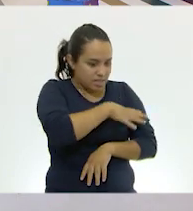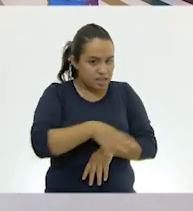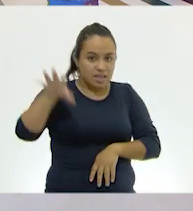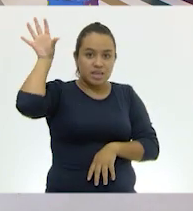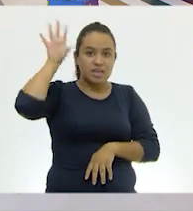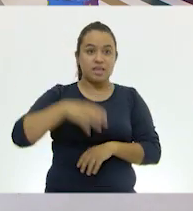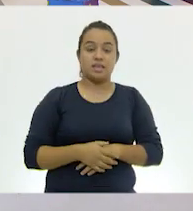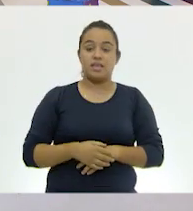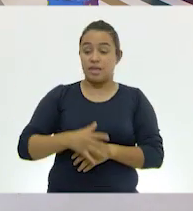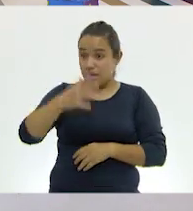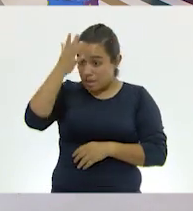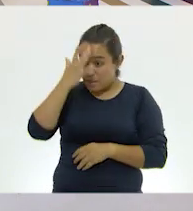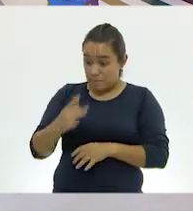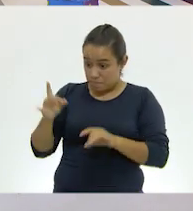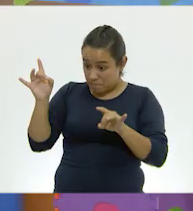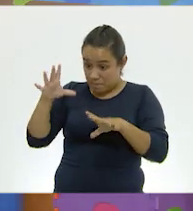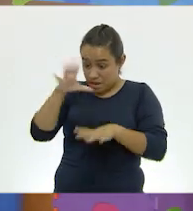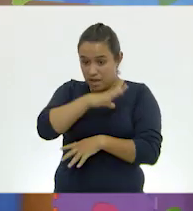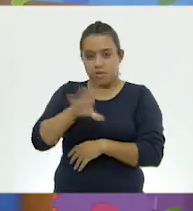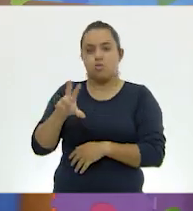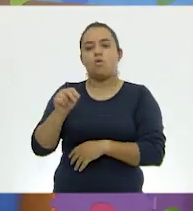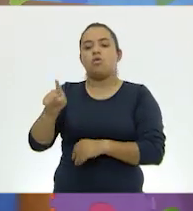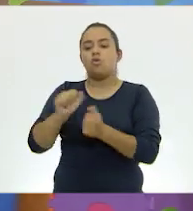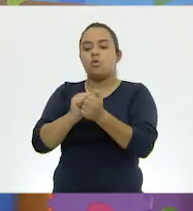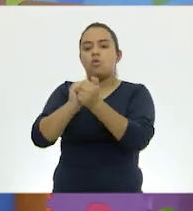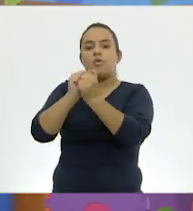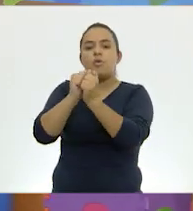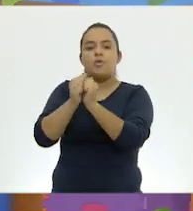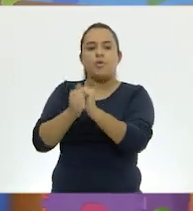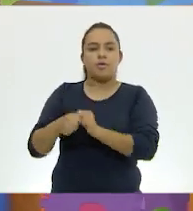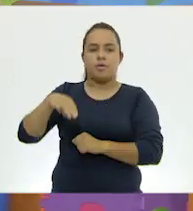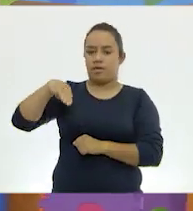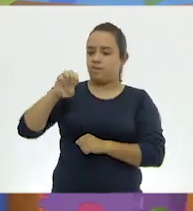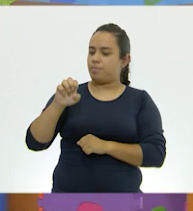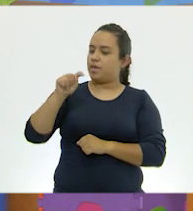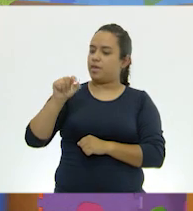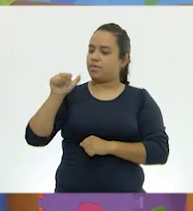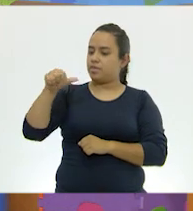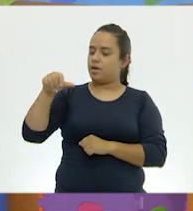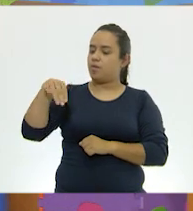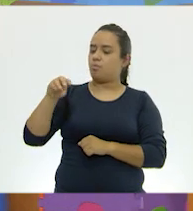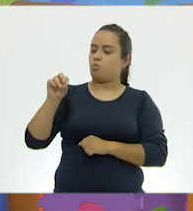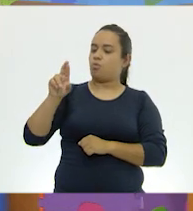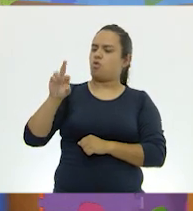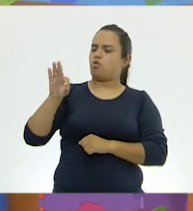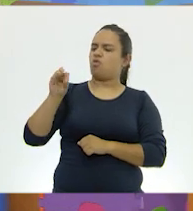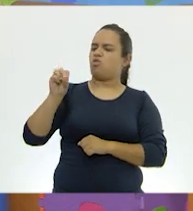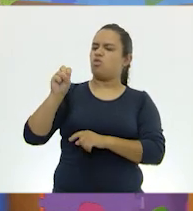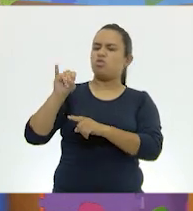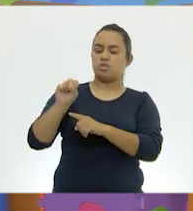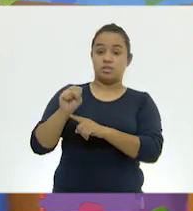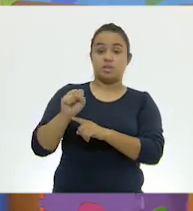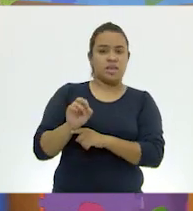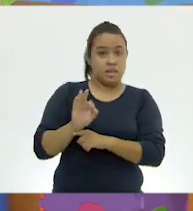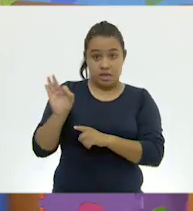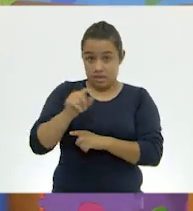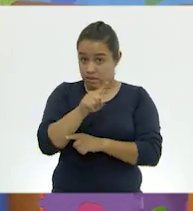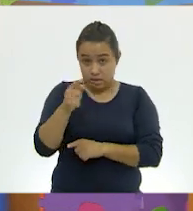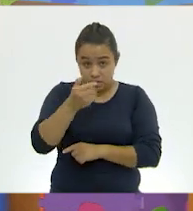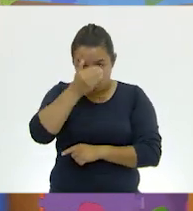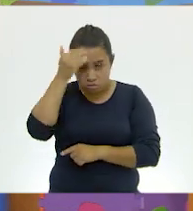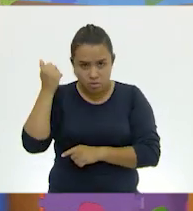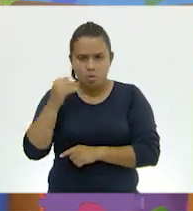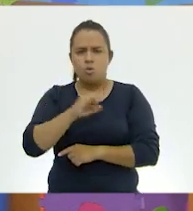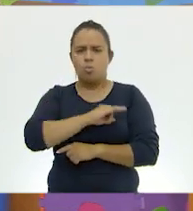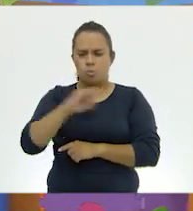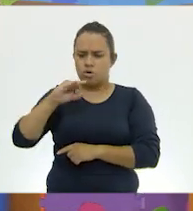Bueno, no mágicas, más bien pasan por un proceso que llamamos metamorfosis, que si no sabemos qué es, también